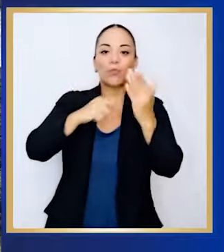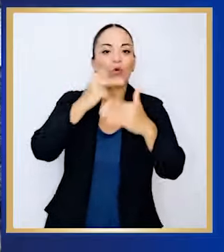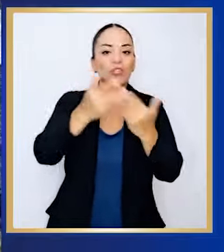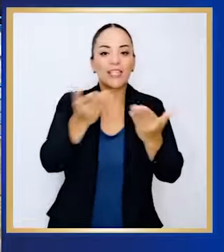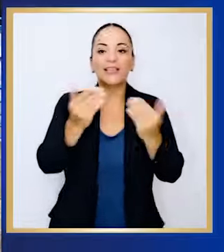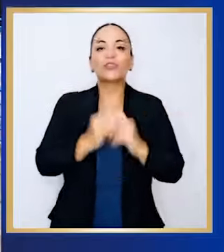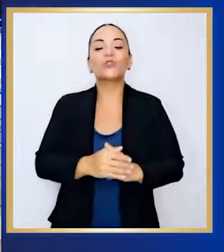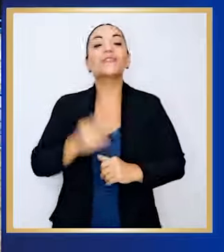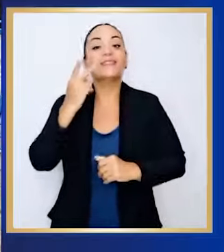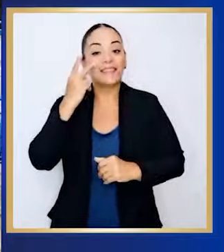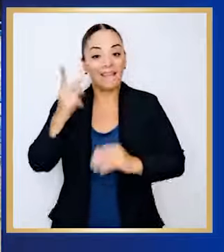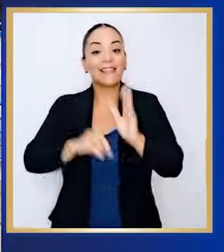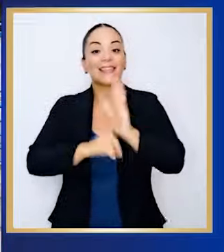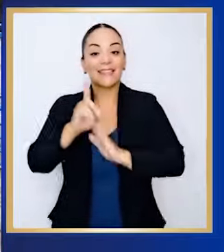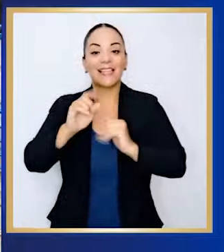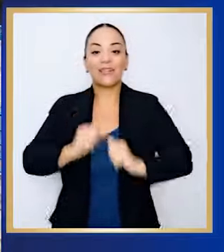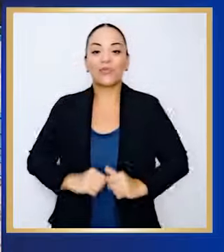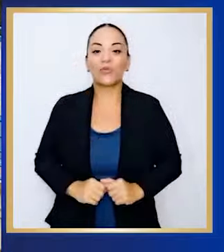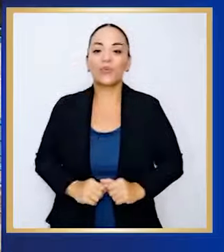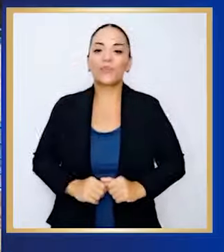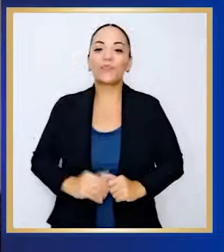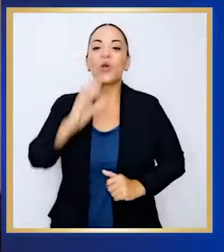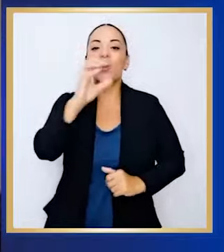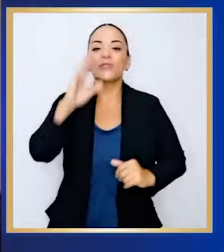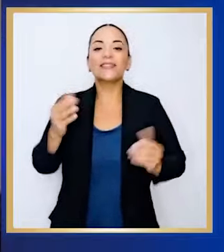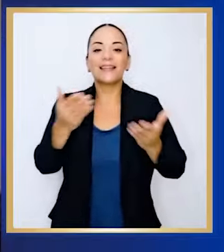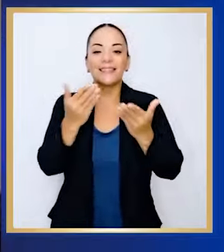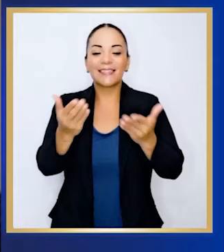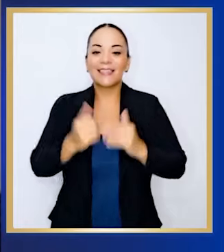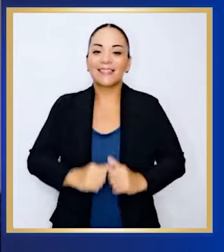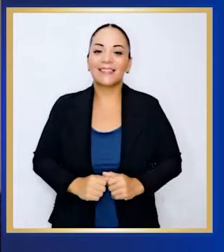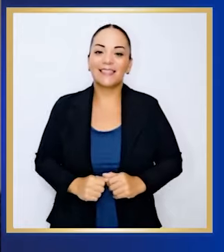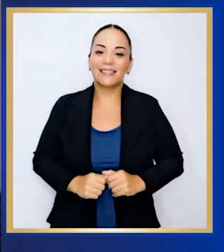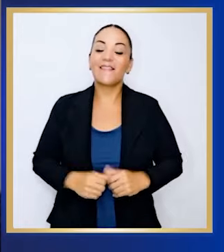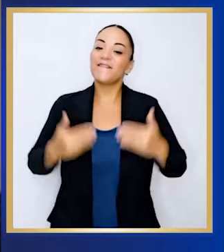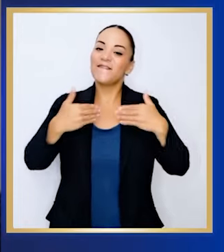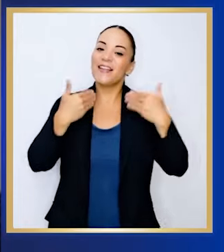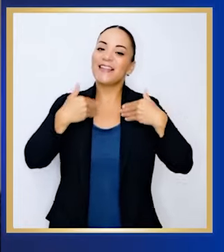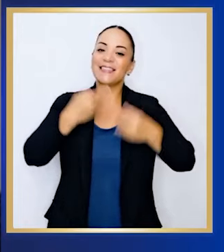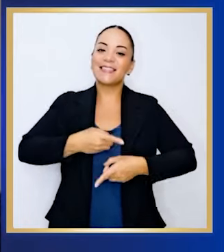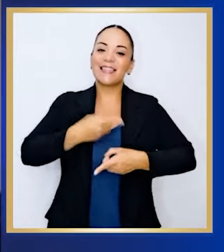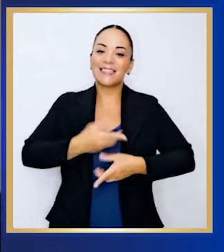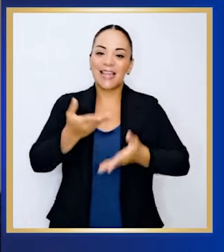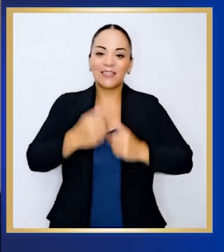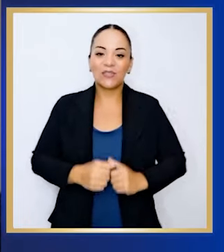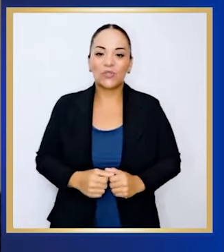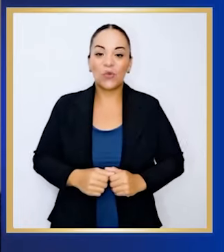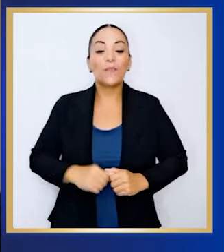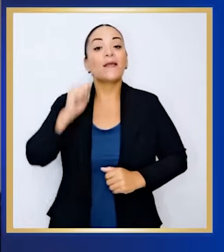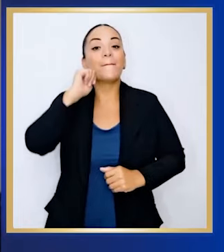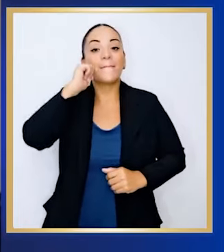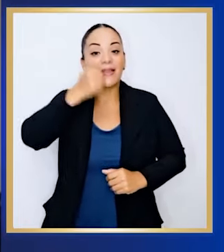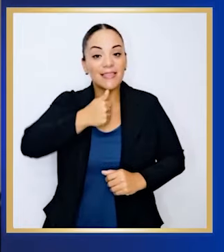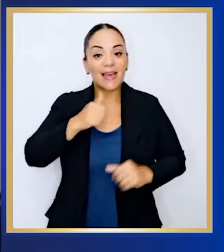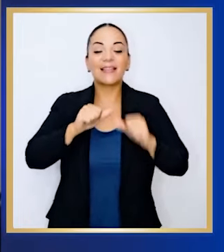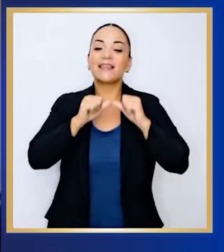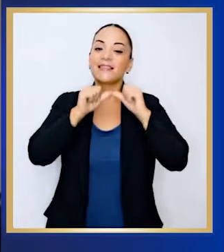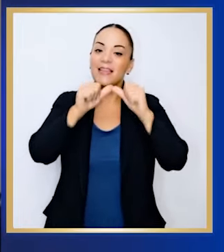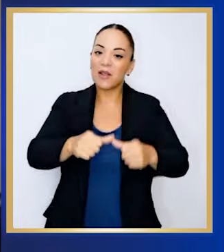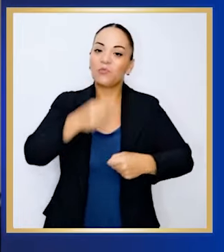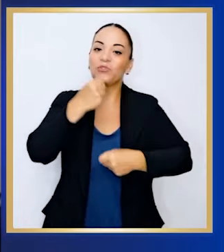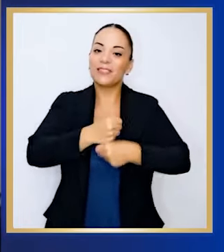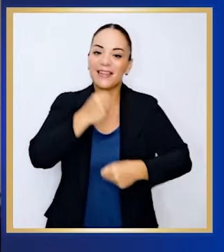obra y se ve el desarrollo. Compatriotas, feliz descanso. Mañana